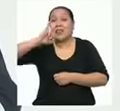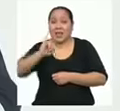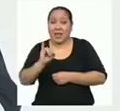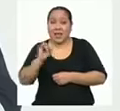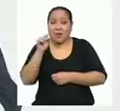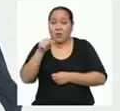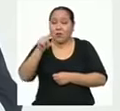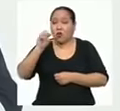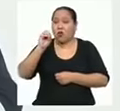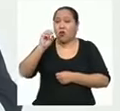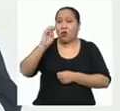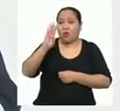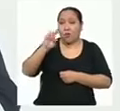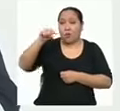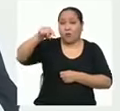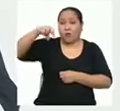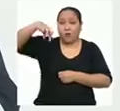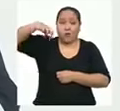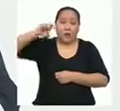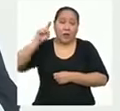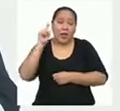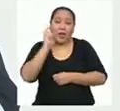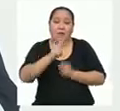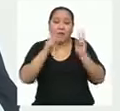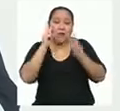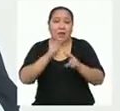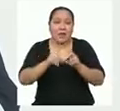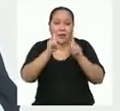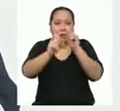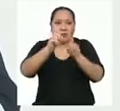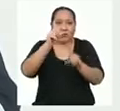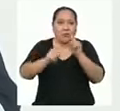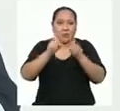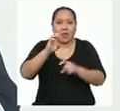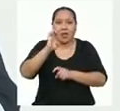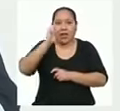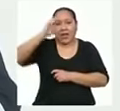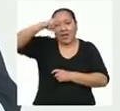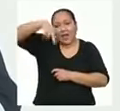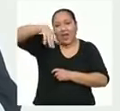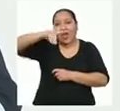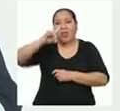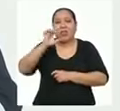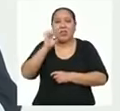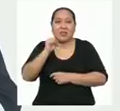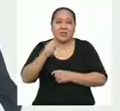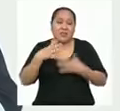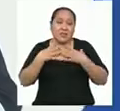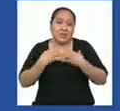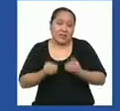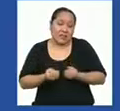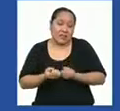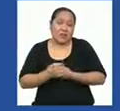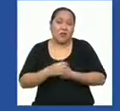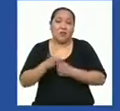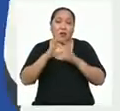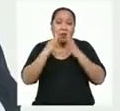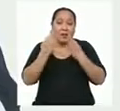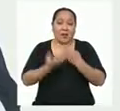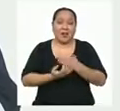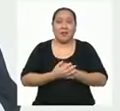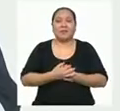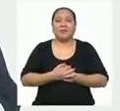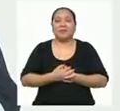e Informática. Ahí puedes ver la encuesta demográfica y de salud familiar, también llamada ENT.